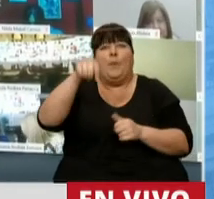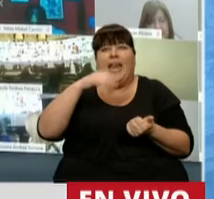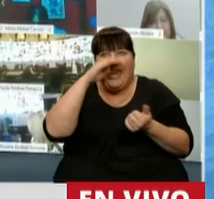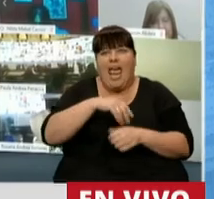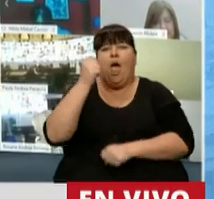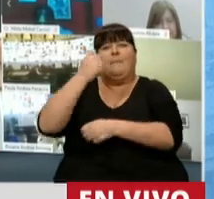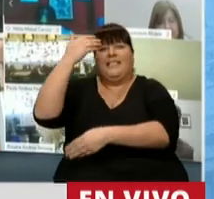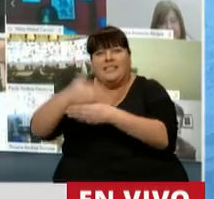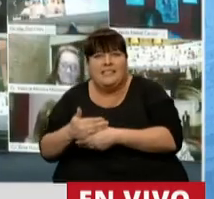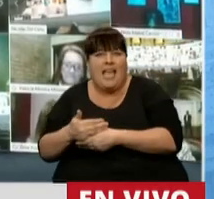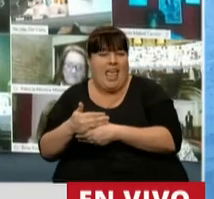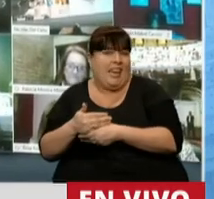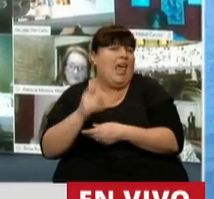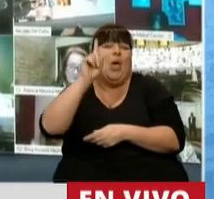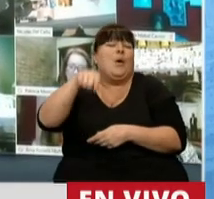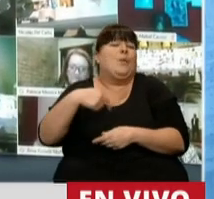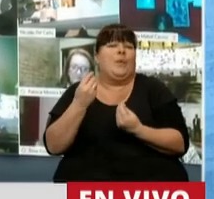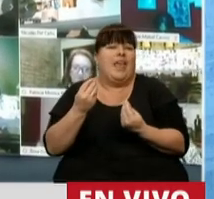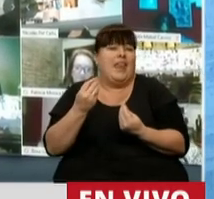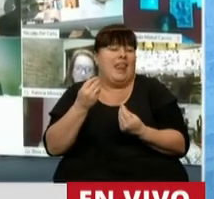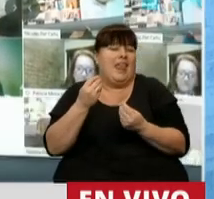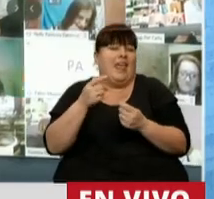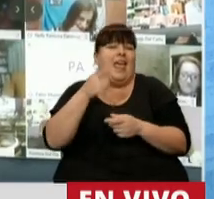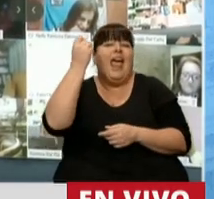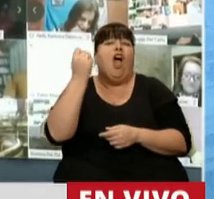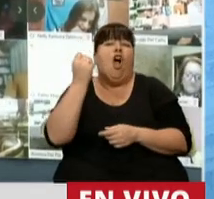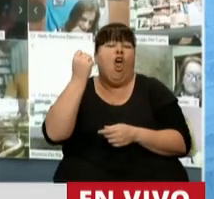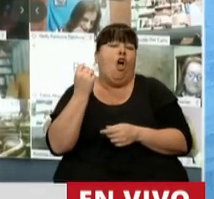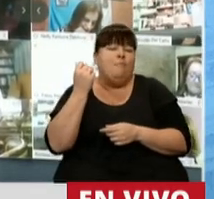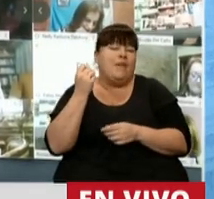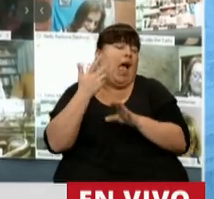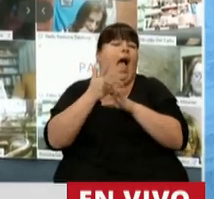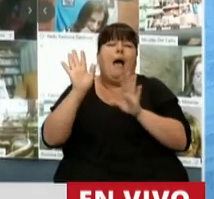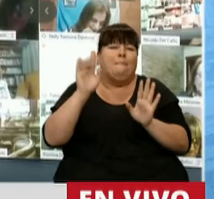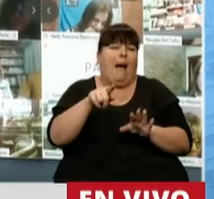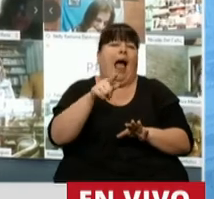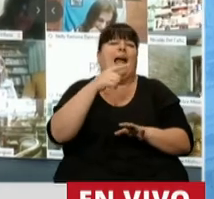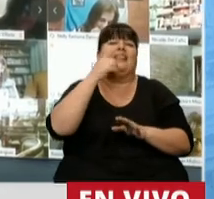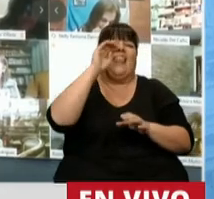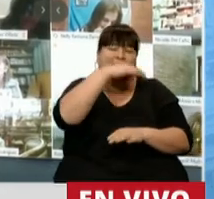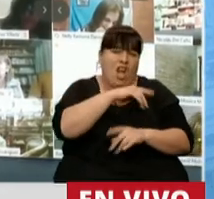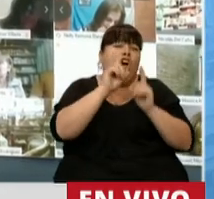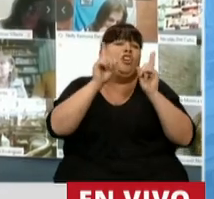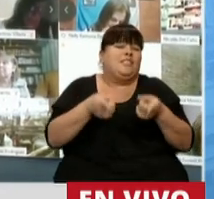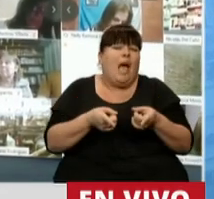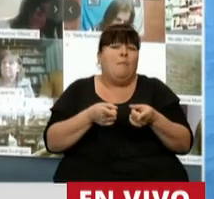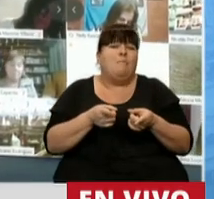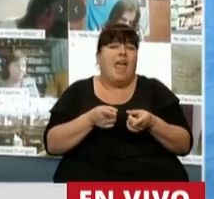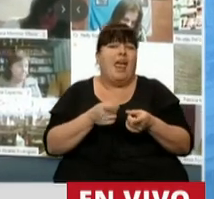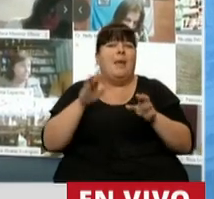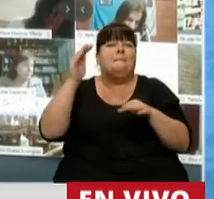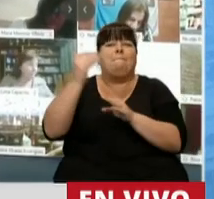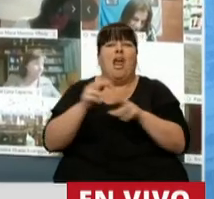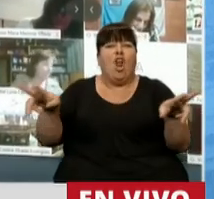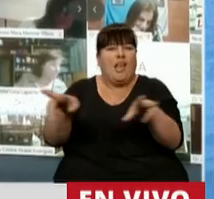el cierre de las empresas, nos lleva en todo caso a una economía que más allá de la informalidad significa menos